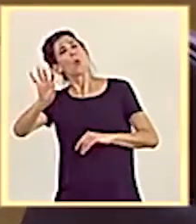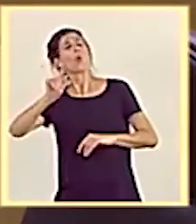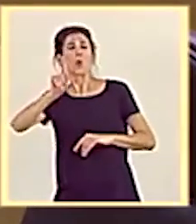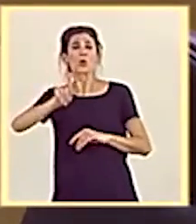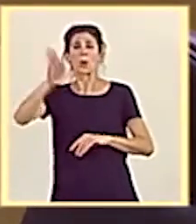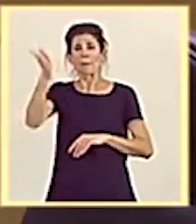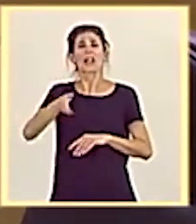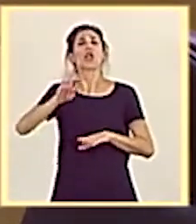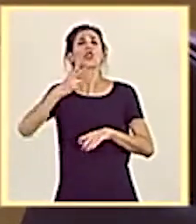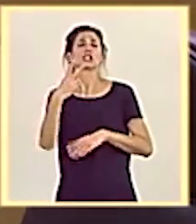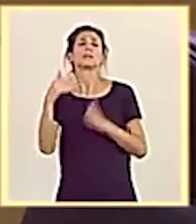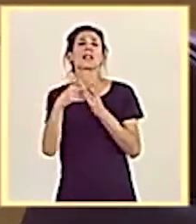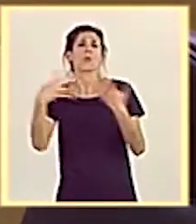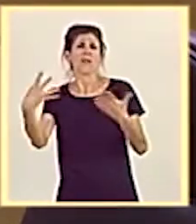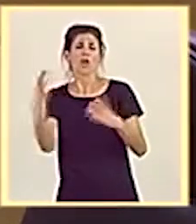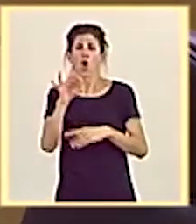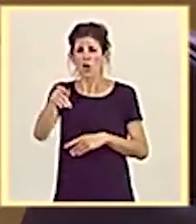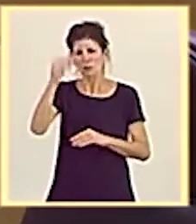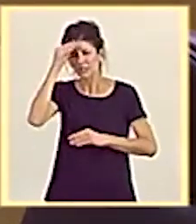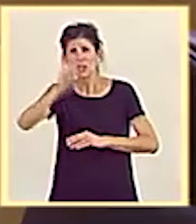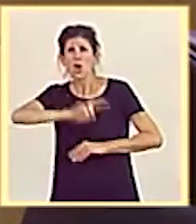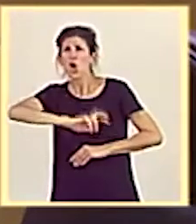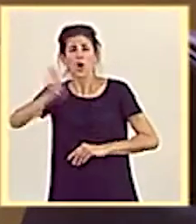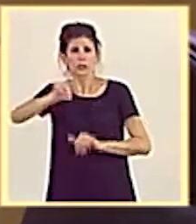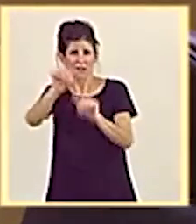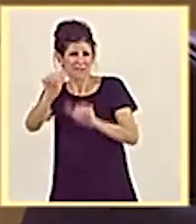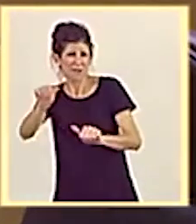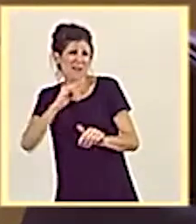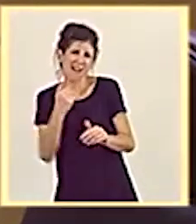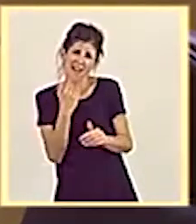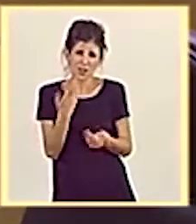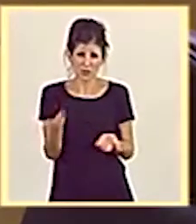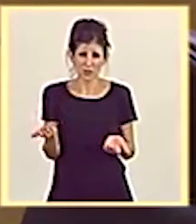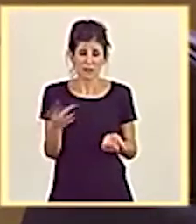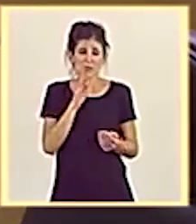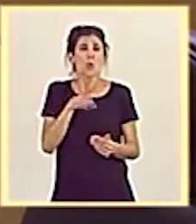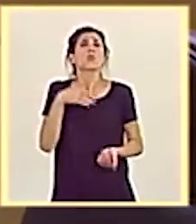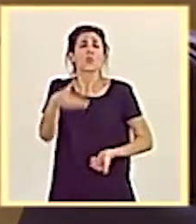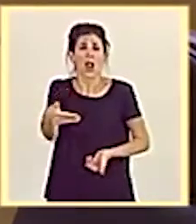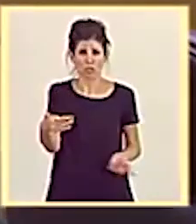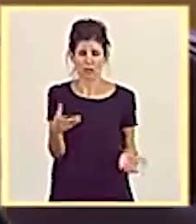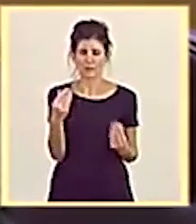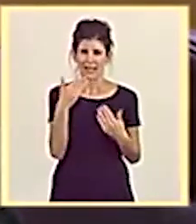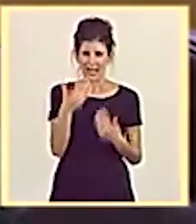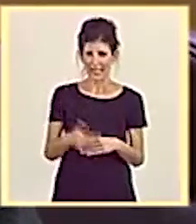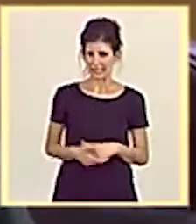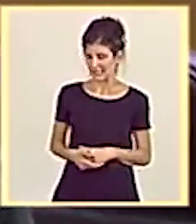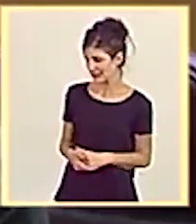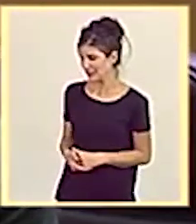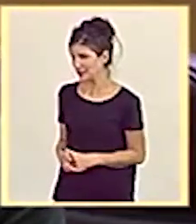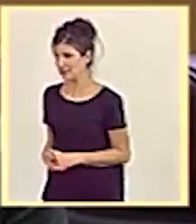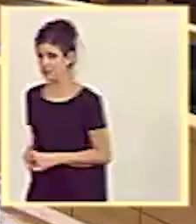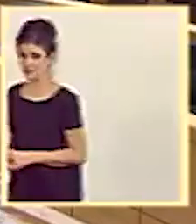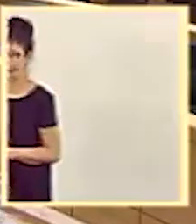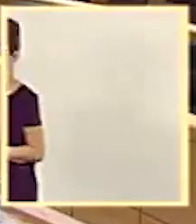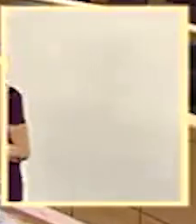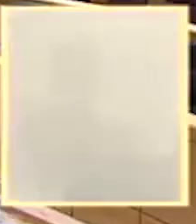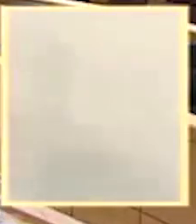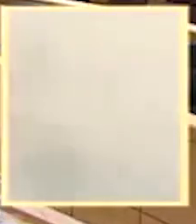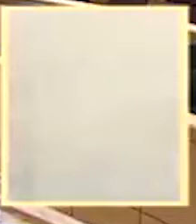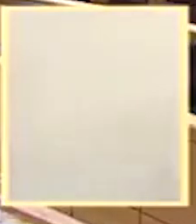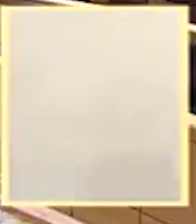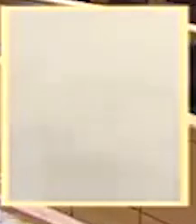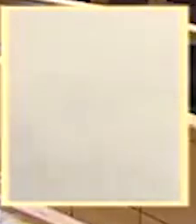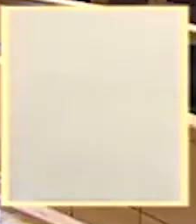usted y el Ministerio tienen pensado otra fórmula? Y sobre todo le pregunto, ¿cuándo? Gracias. Gracias, señoría.